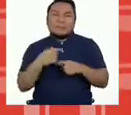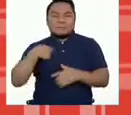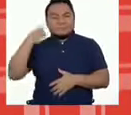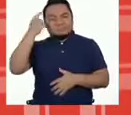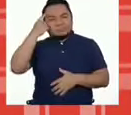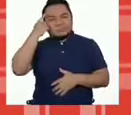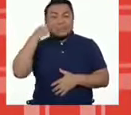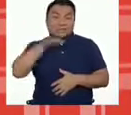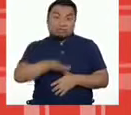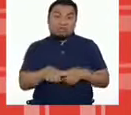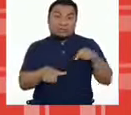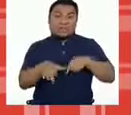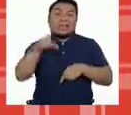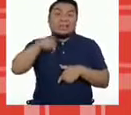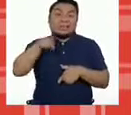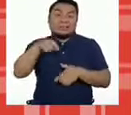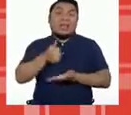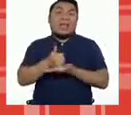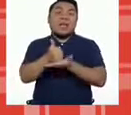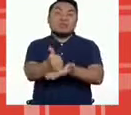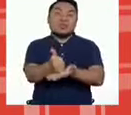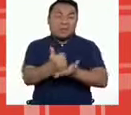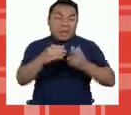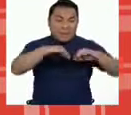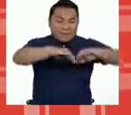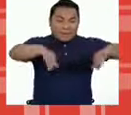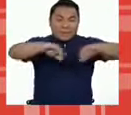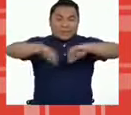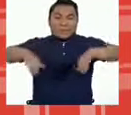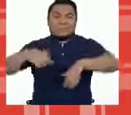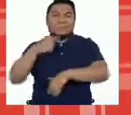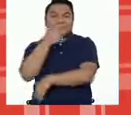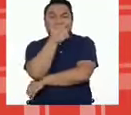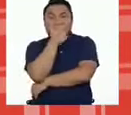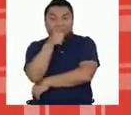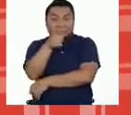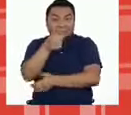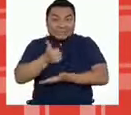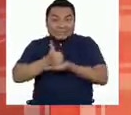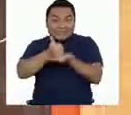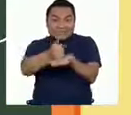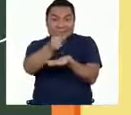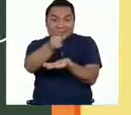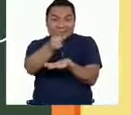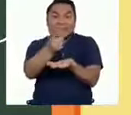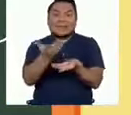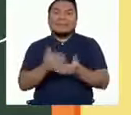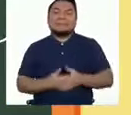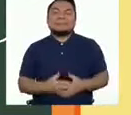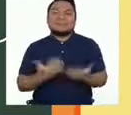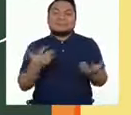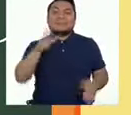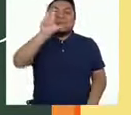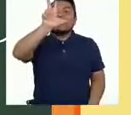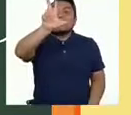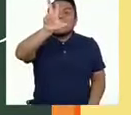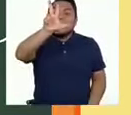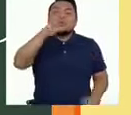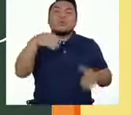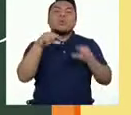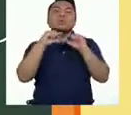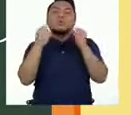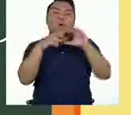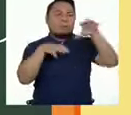necesita ayuda para poder realizar estas clasificaciones. ¿Lo ayudamos? Tenemos tres grupos.